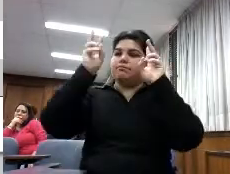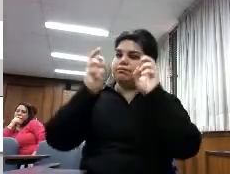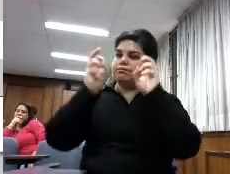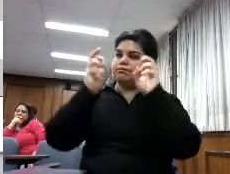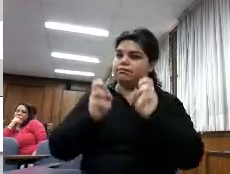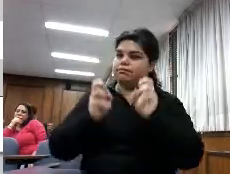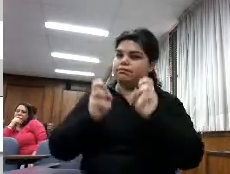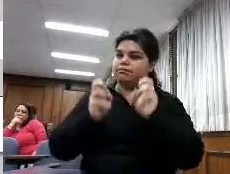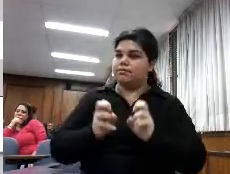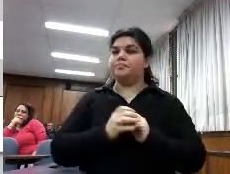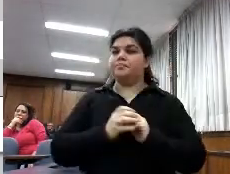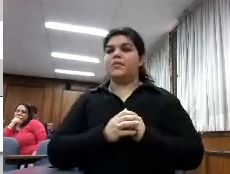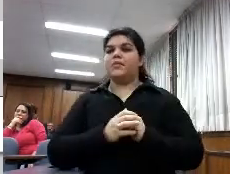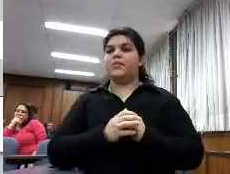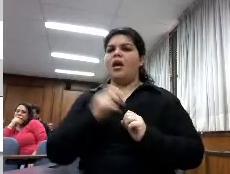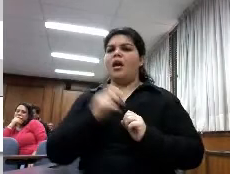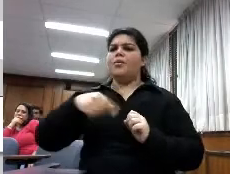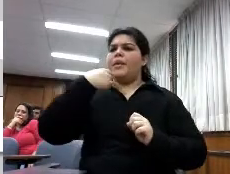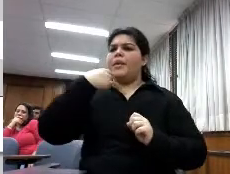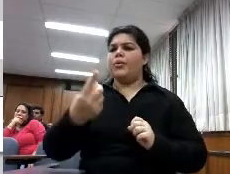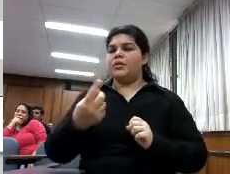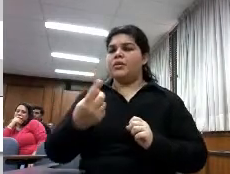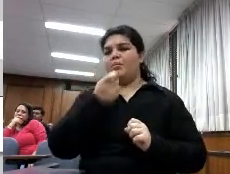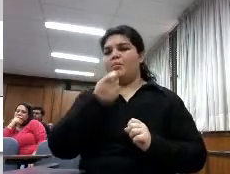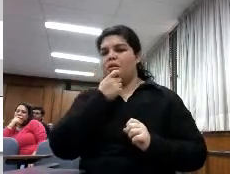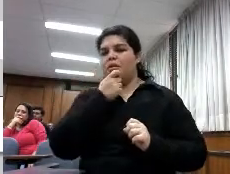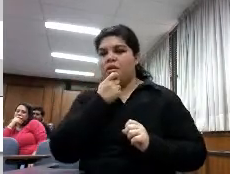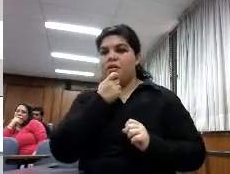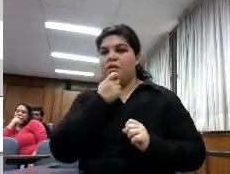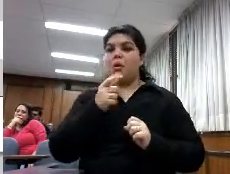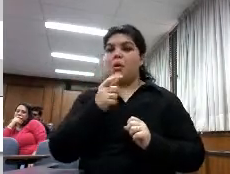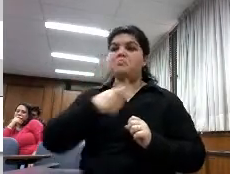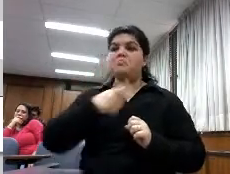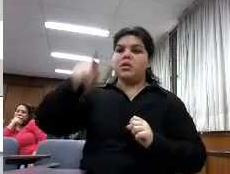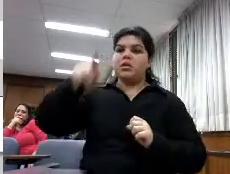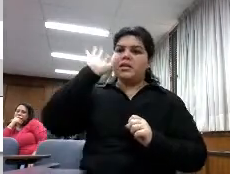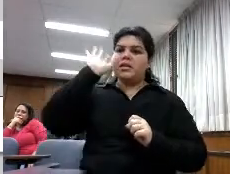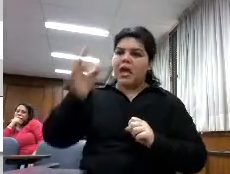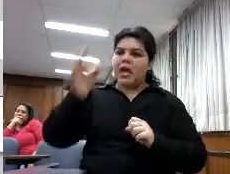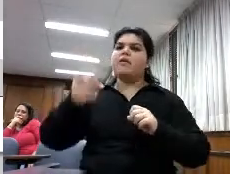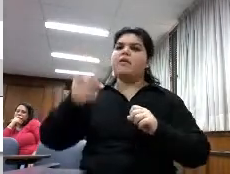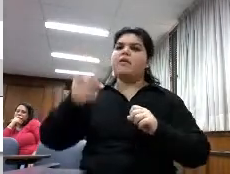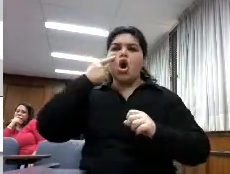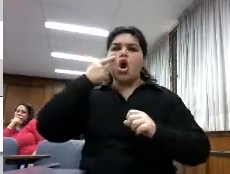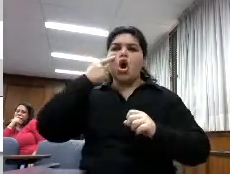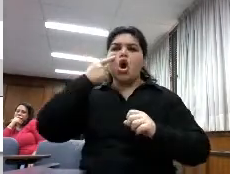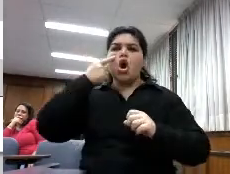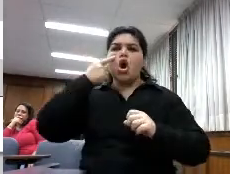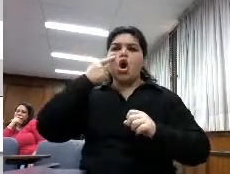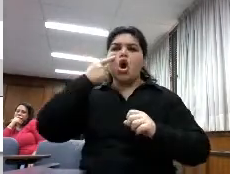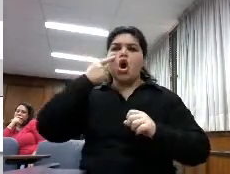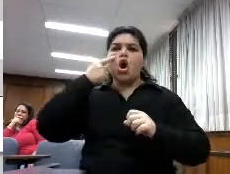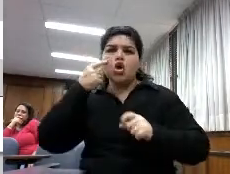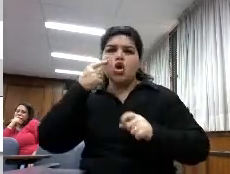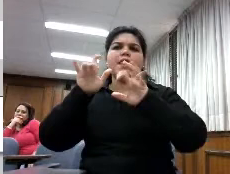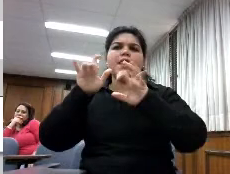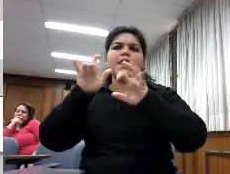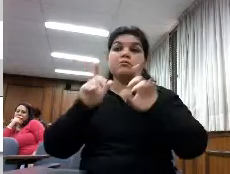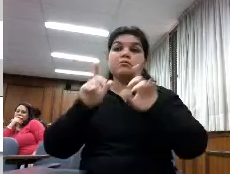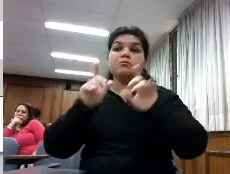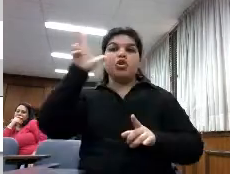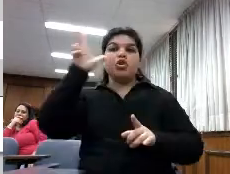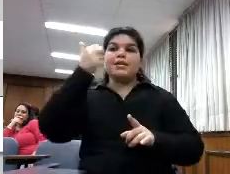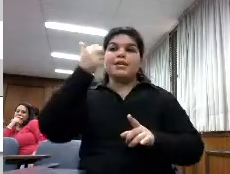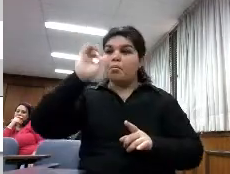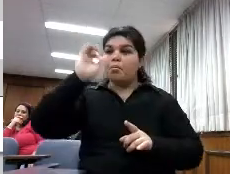consideraban ellos mismos que tenían habilidades sobre los recursos digitales el 86% o sea la gran mayoría dijo que sí